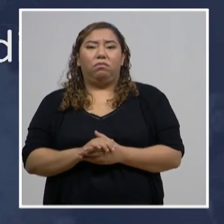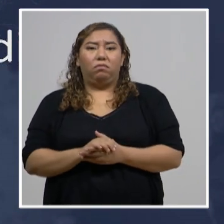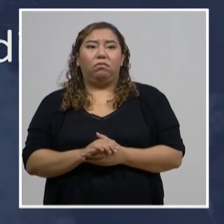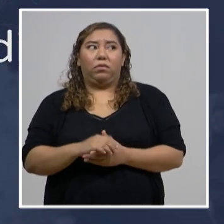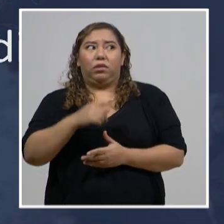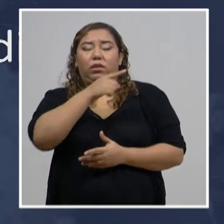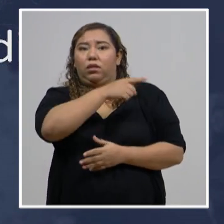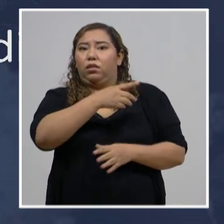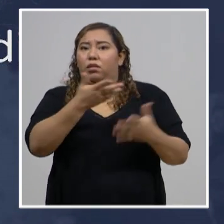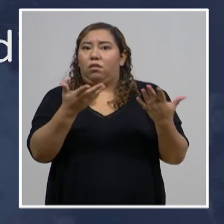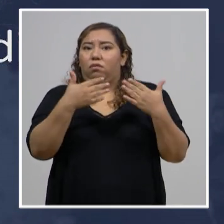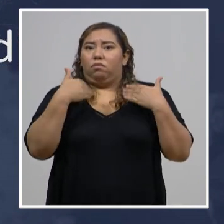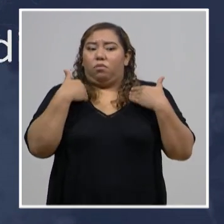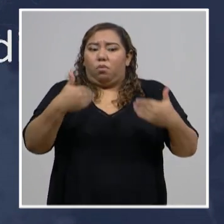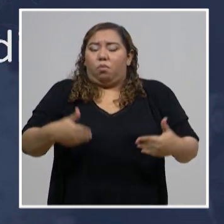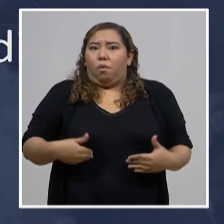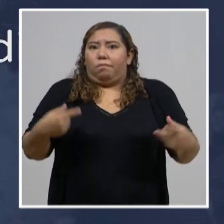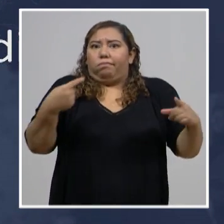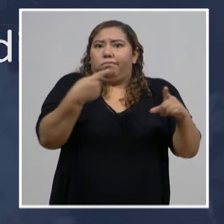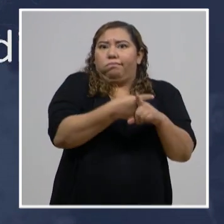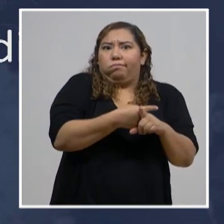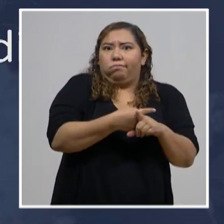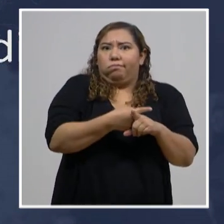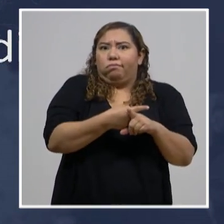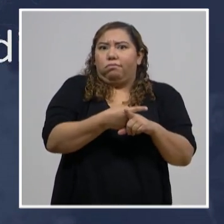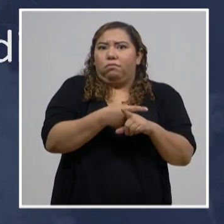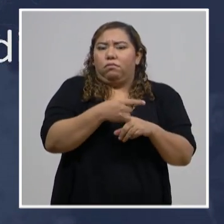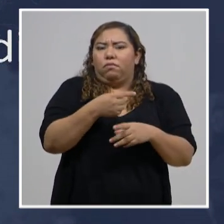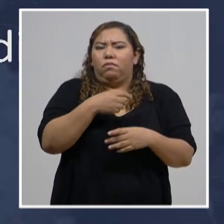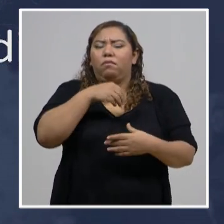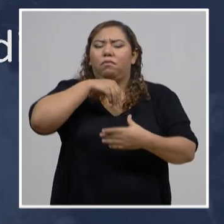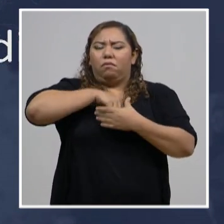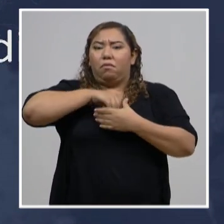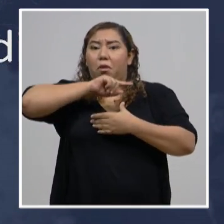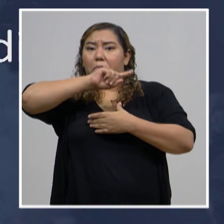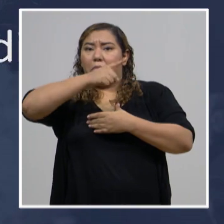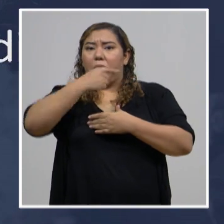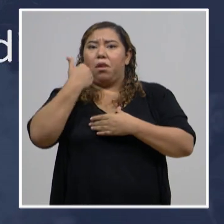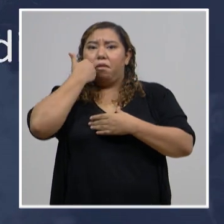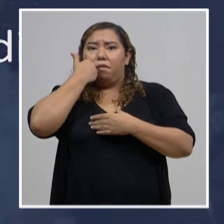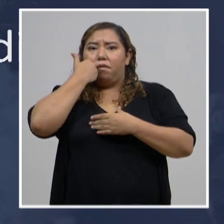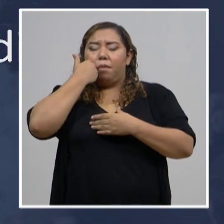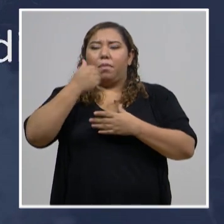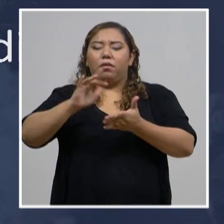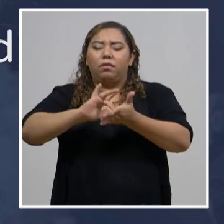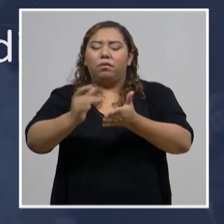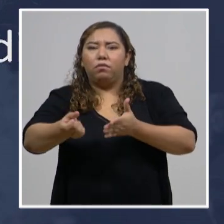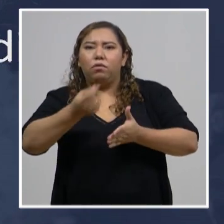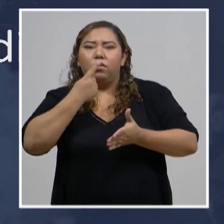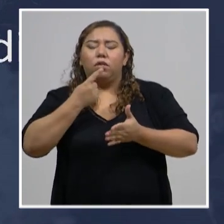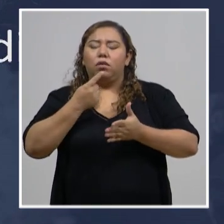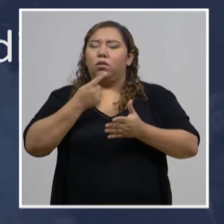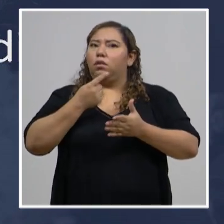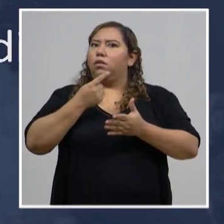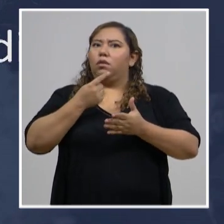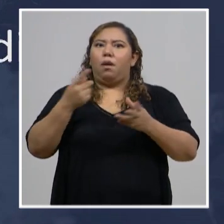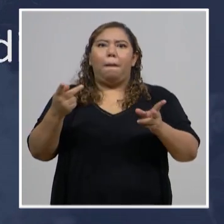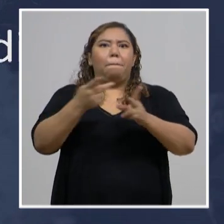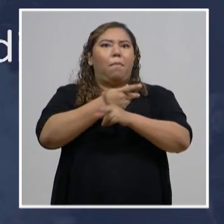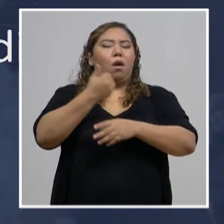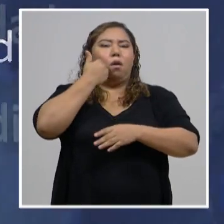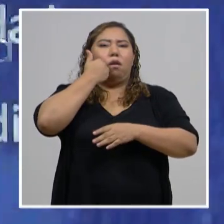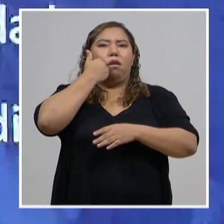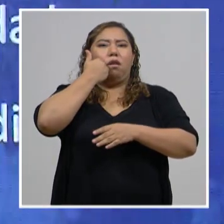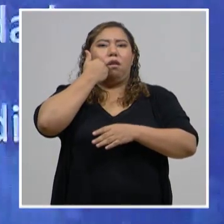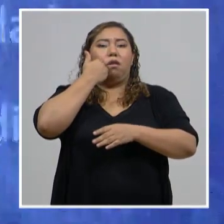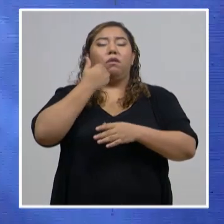Puede agravar entonces otras enfermedades que usted padezca o algún medicamento puede estar contraindicado. Por lo tanto, no